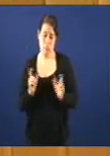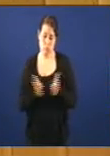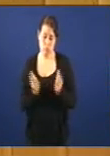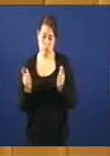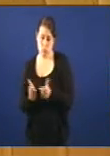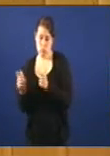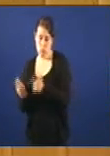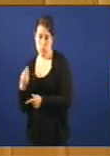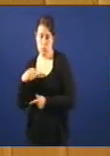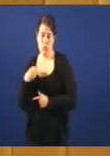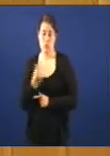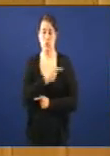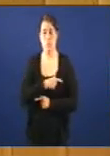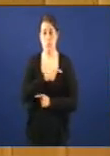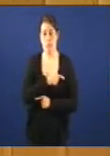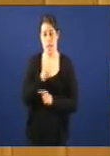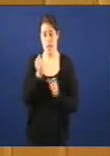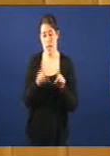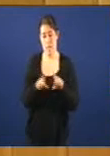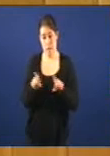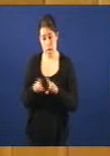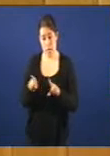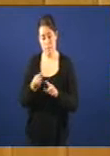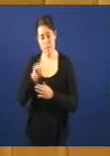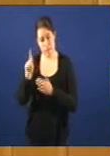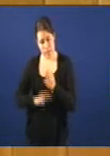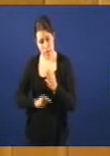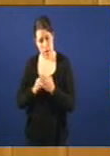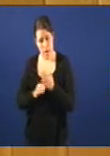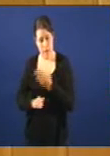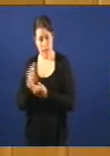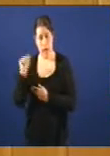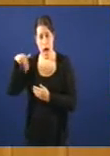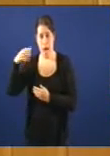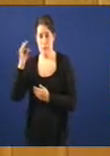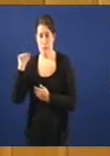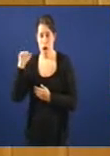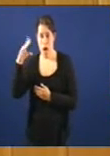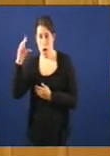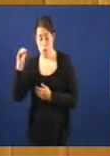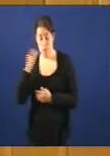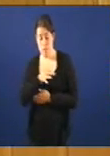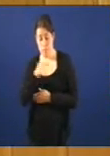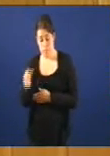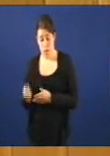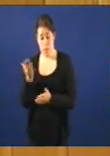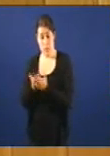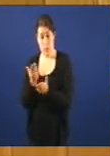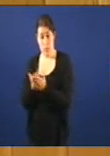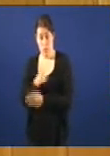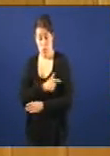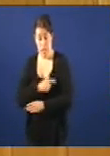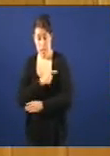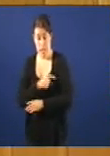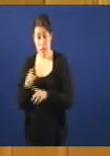con membros do comité de empresa coa propia firma a través de Anfaco e deuse lle curso a petición das representantes do comité de empresa